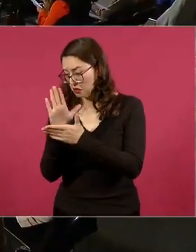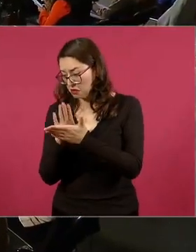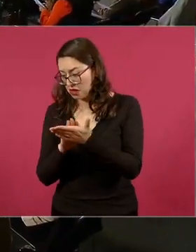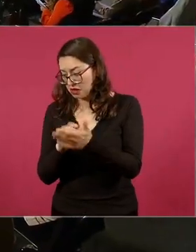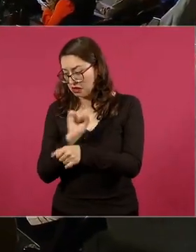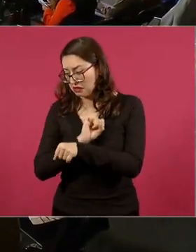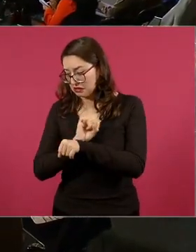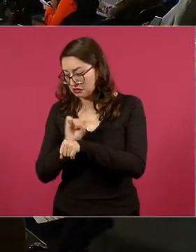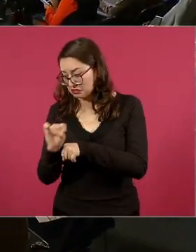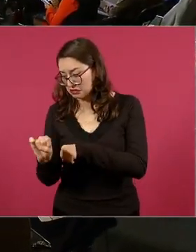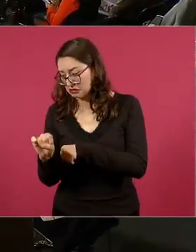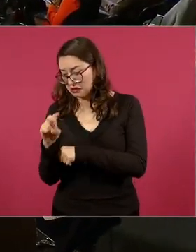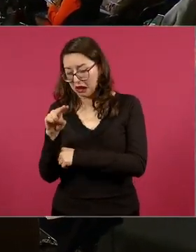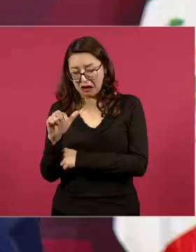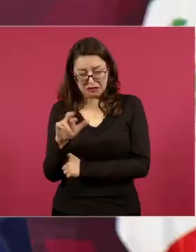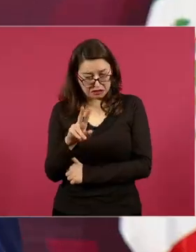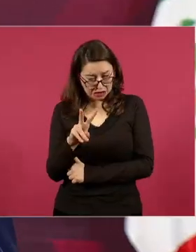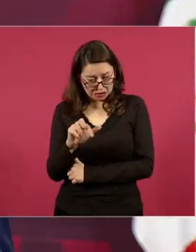en la Narvarte